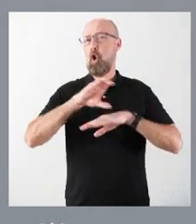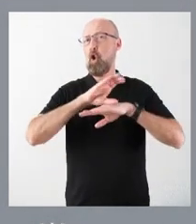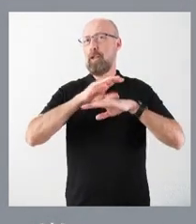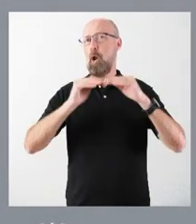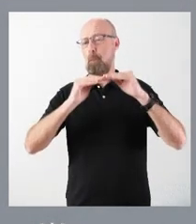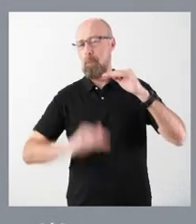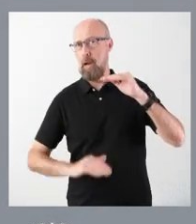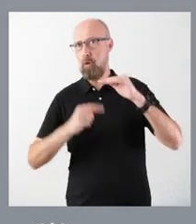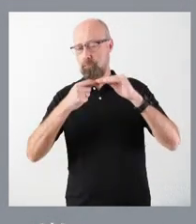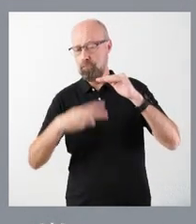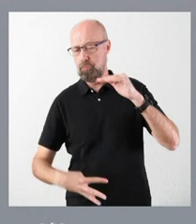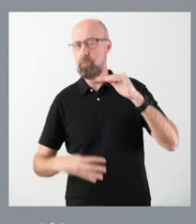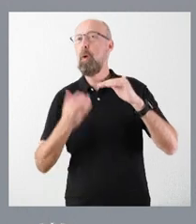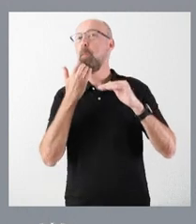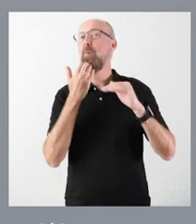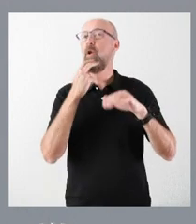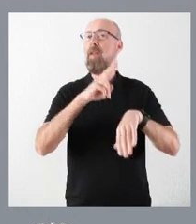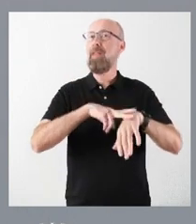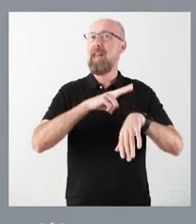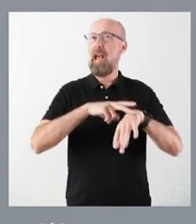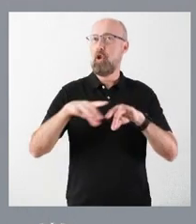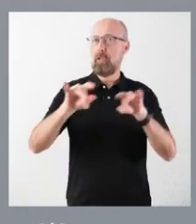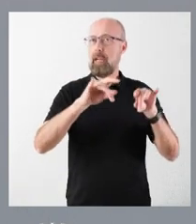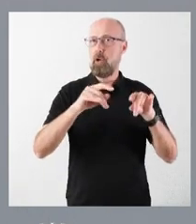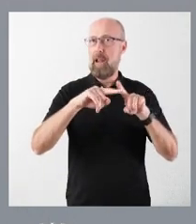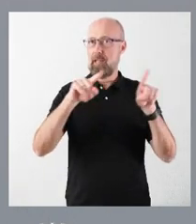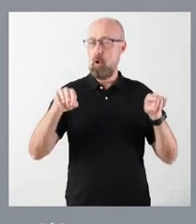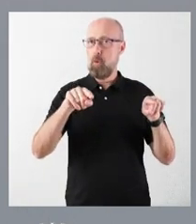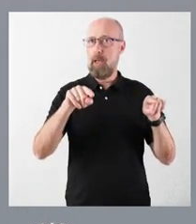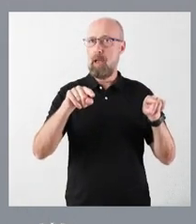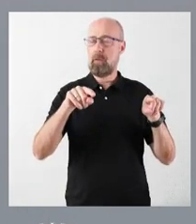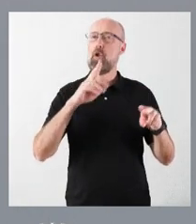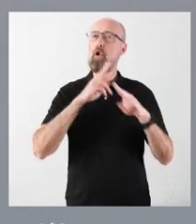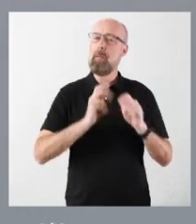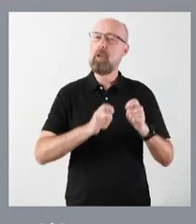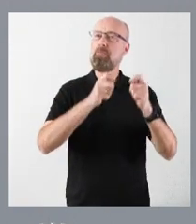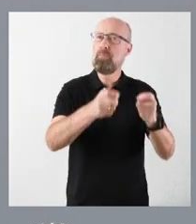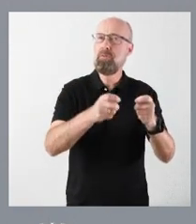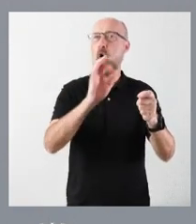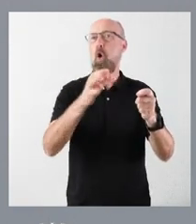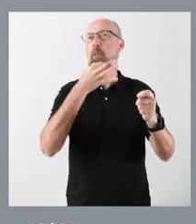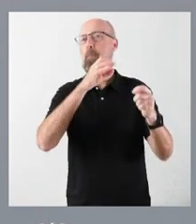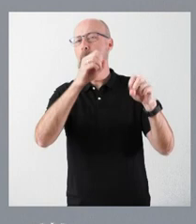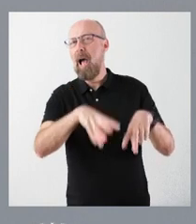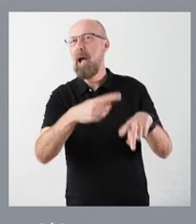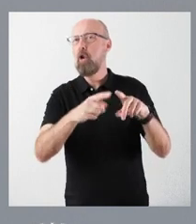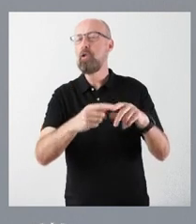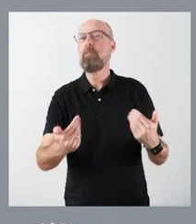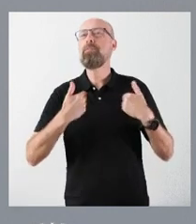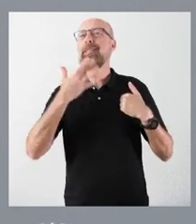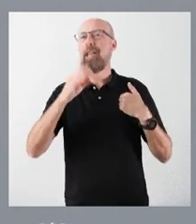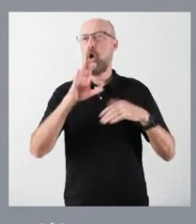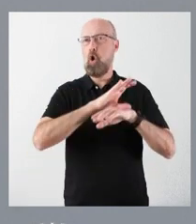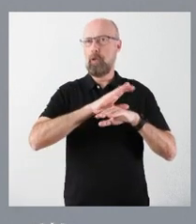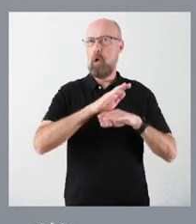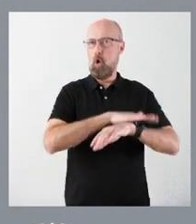en este caso el delegado territorial de Segovia, su nombramiento y cese corresponde al Consejo de Gobierno, que es lo que hemos acordado hoy y